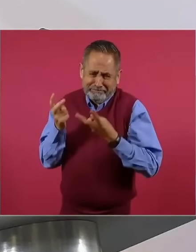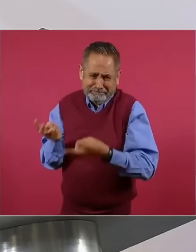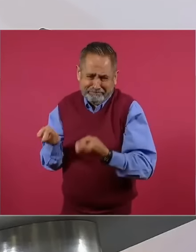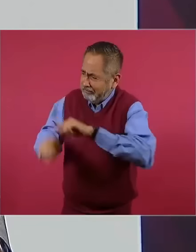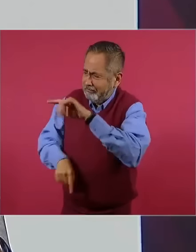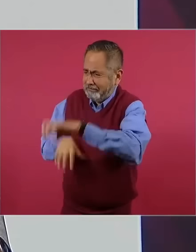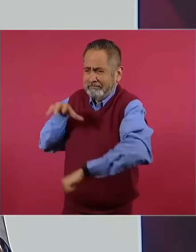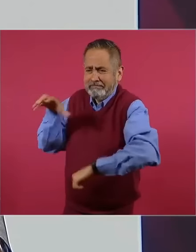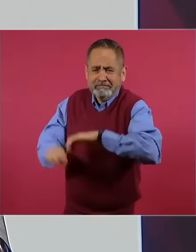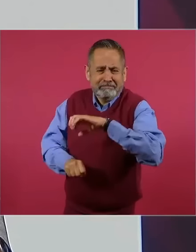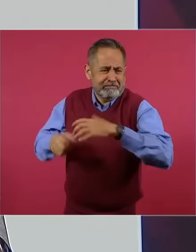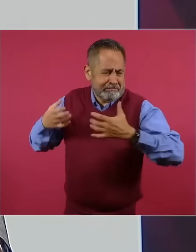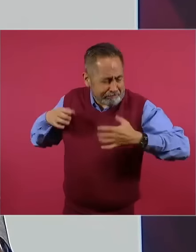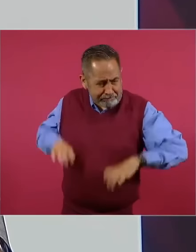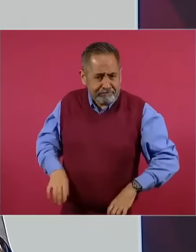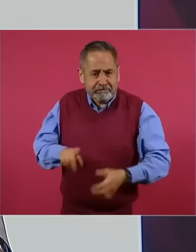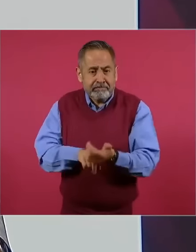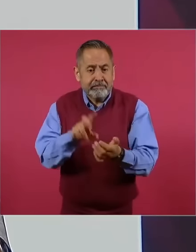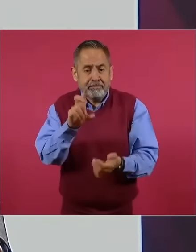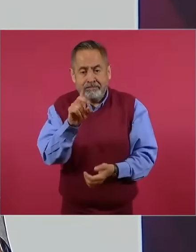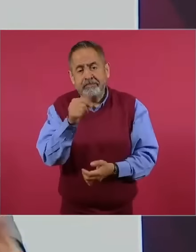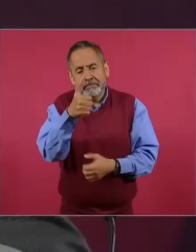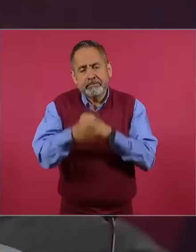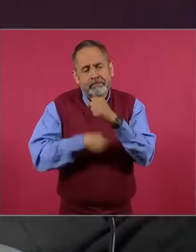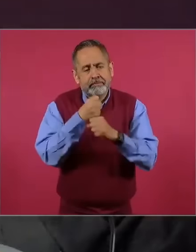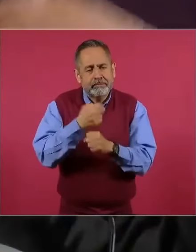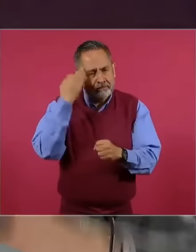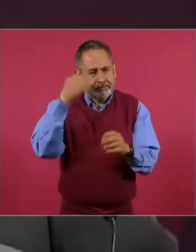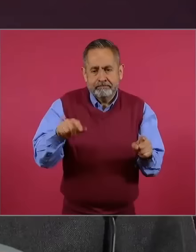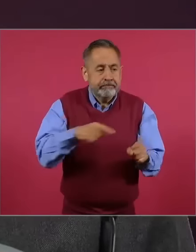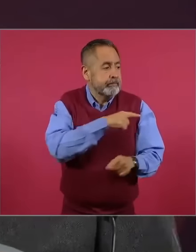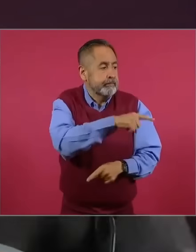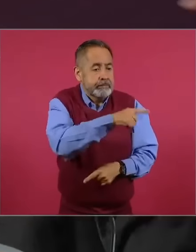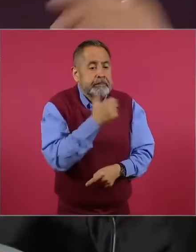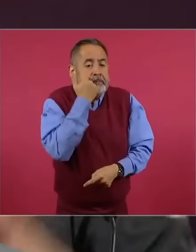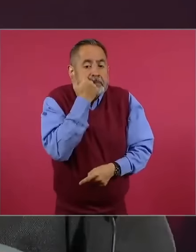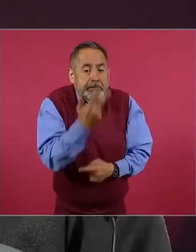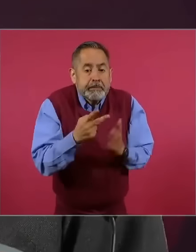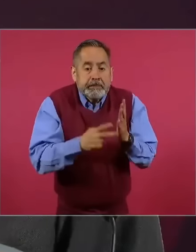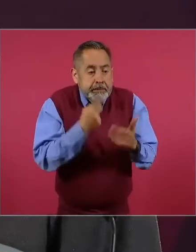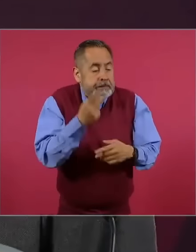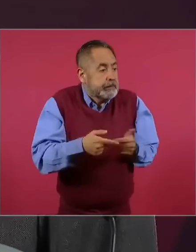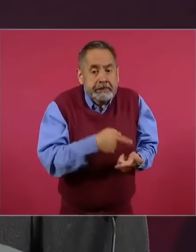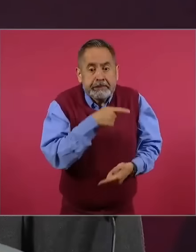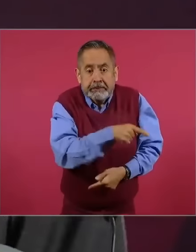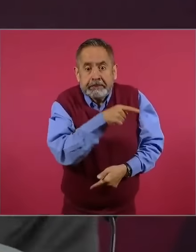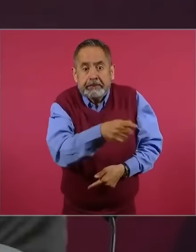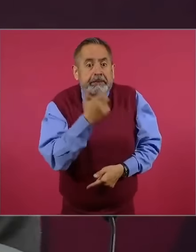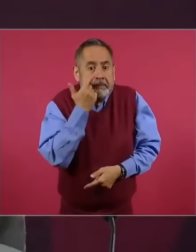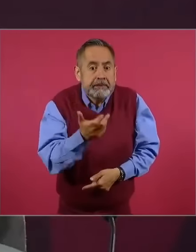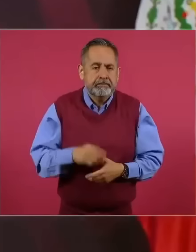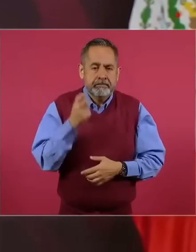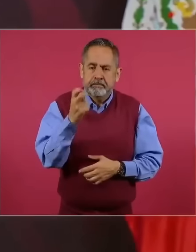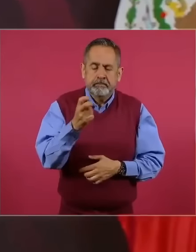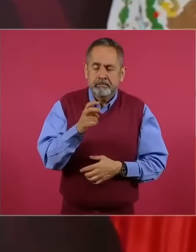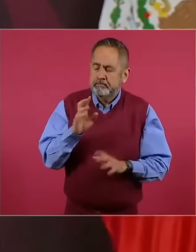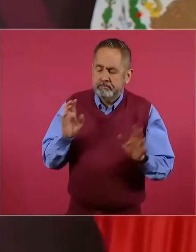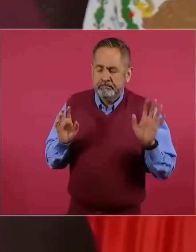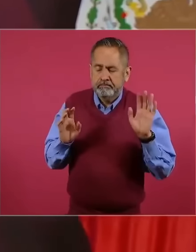años del periodo neoliberal o neoporfirista y eso es lo que quieren que continúe y por eso